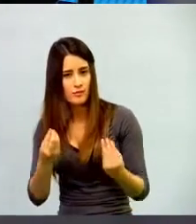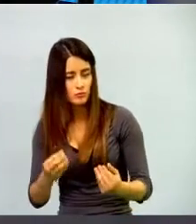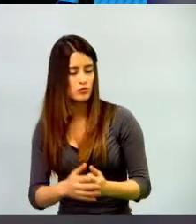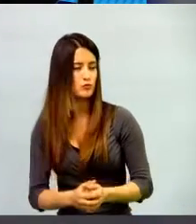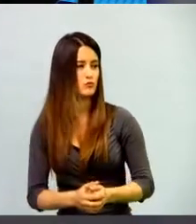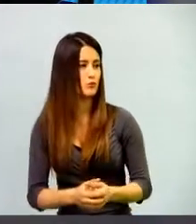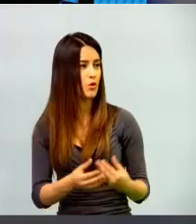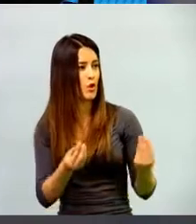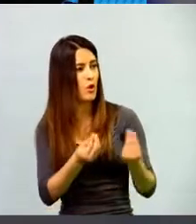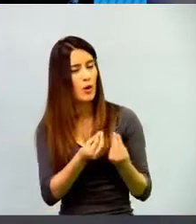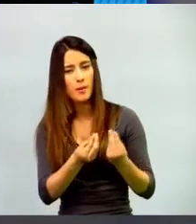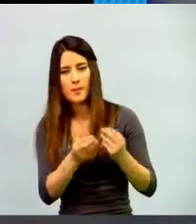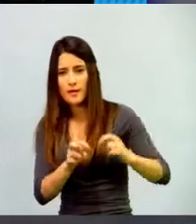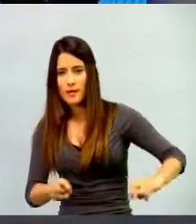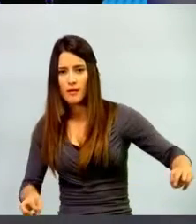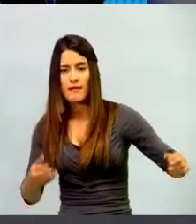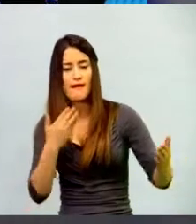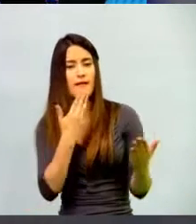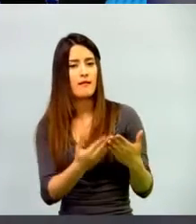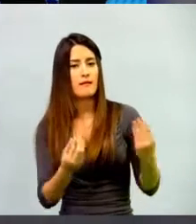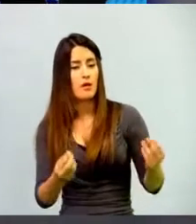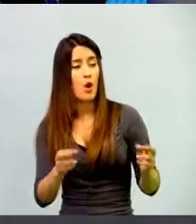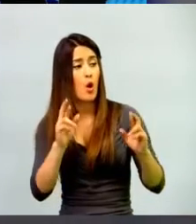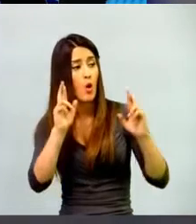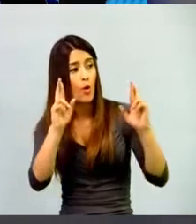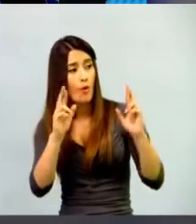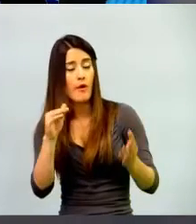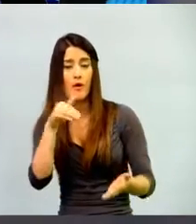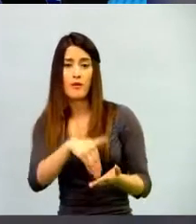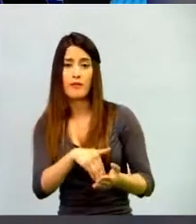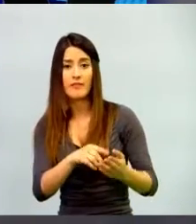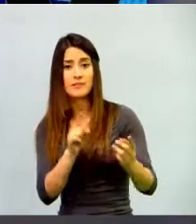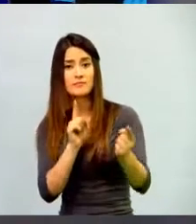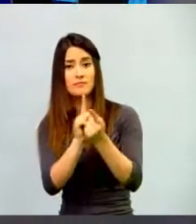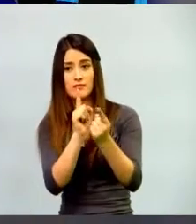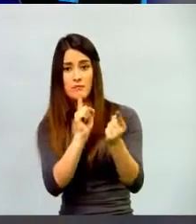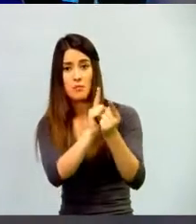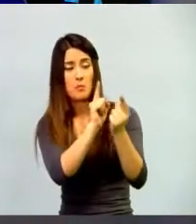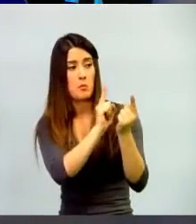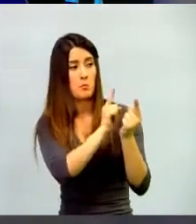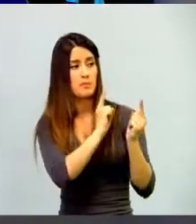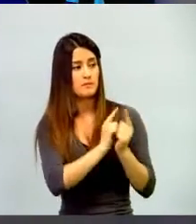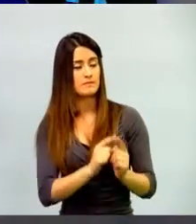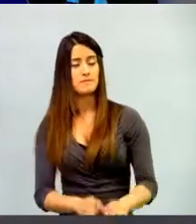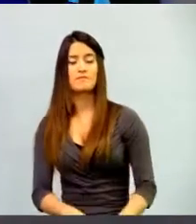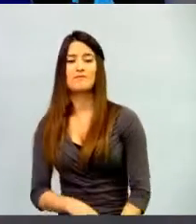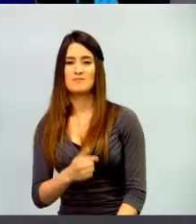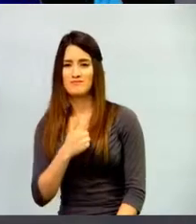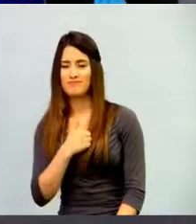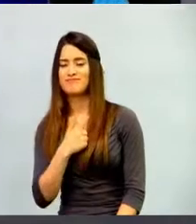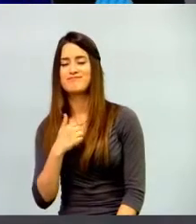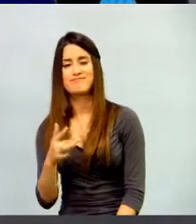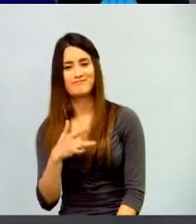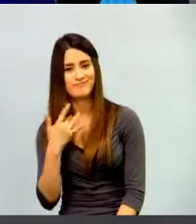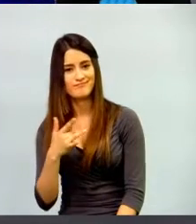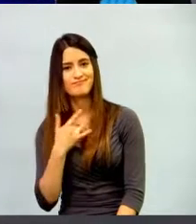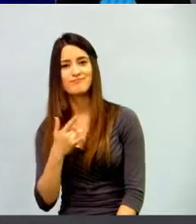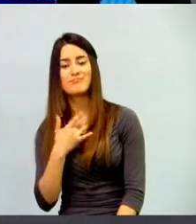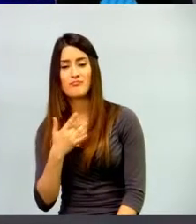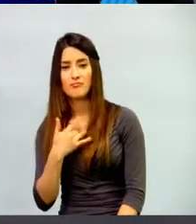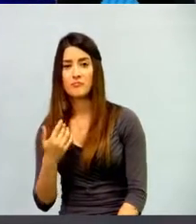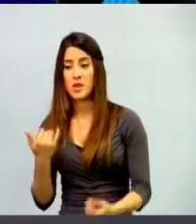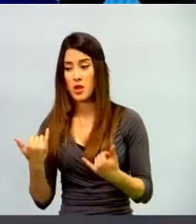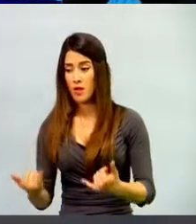compañeros, muchas gracias, esperamos volvernos a encontrar y créanme que estoy segura de que todo esto que